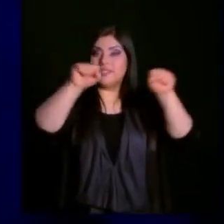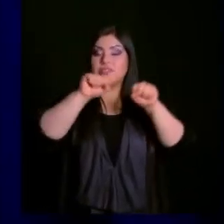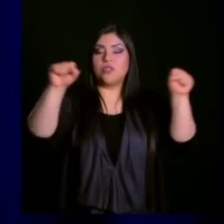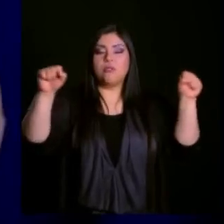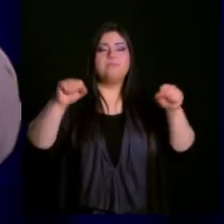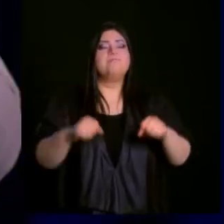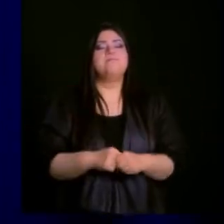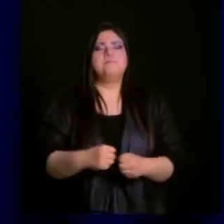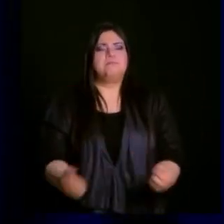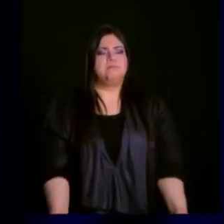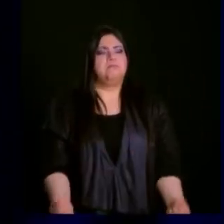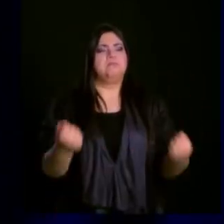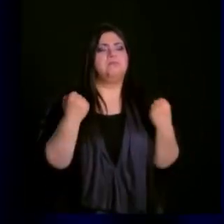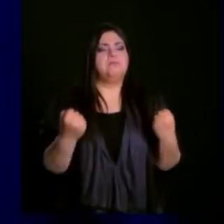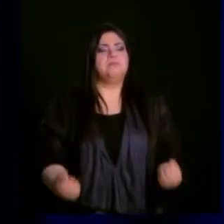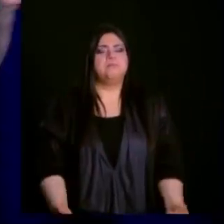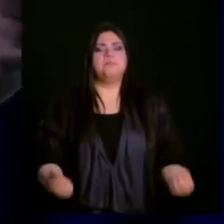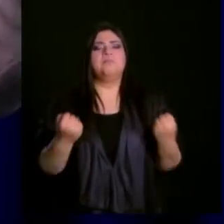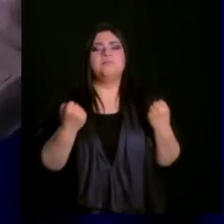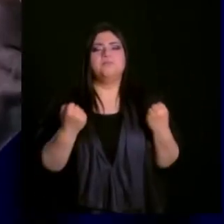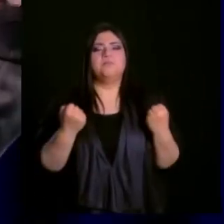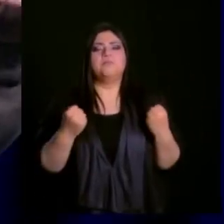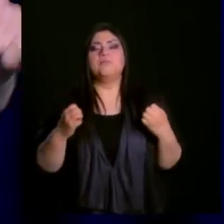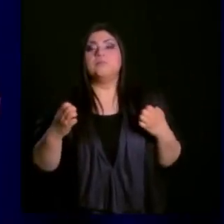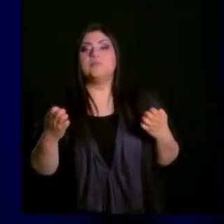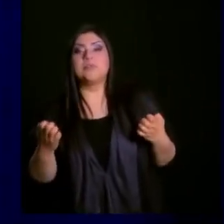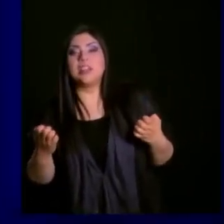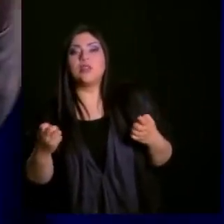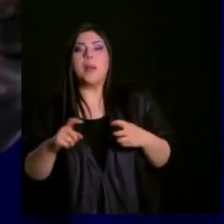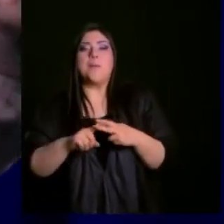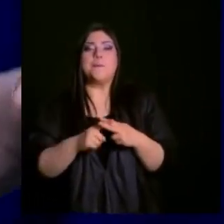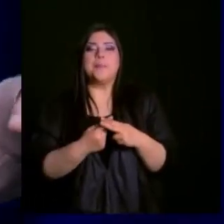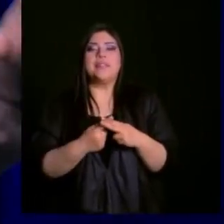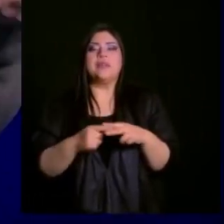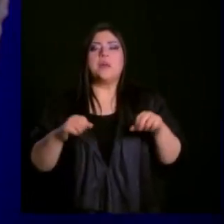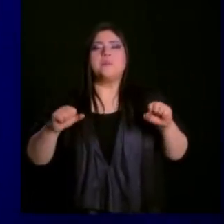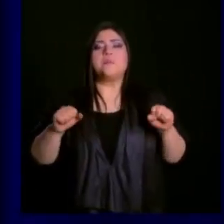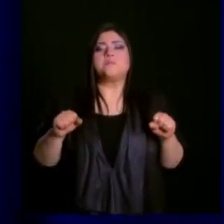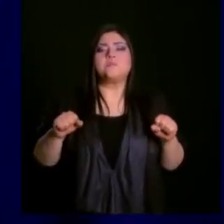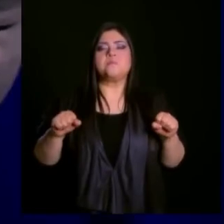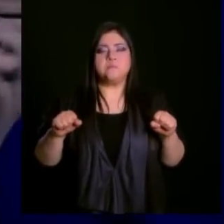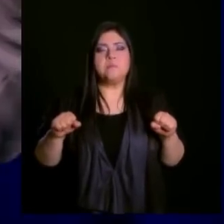Entonces, vas al gimnasio, te ponen a hacer las pesas, van unas pesitas.